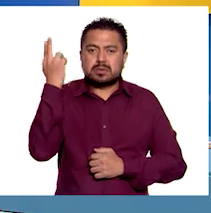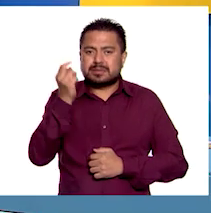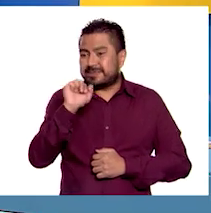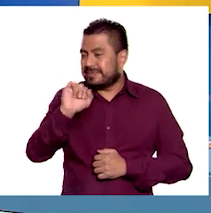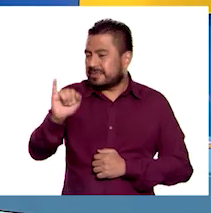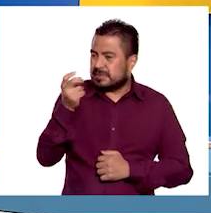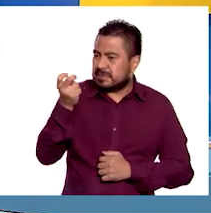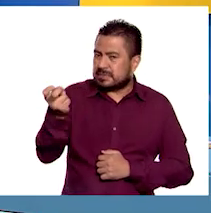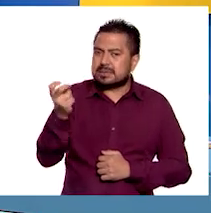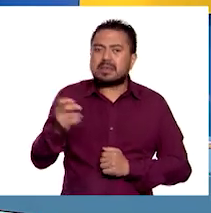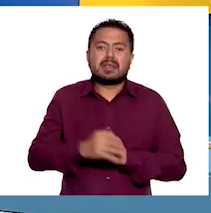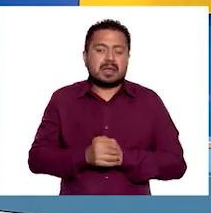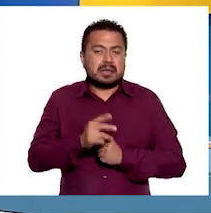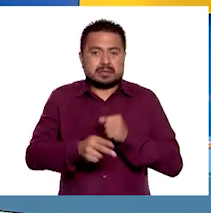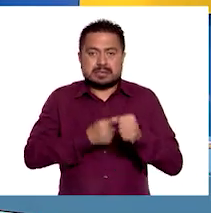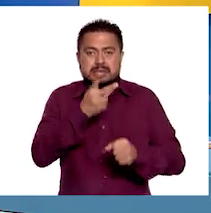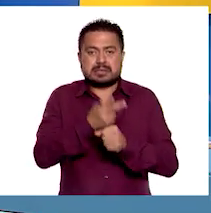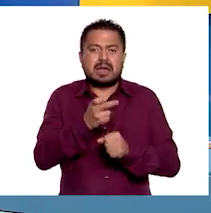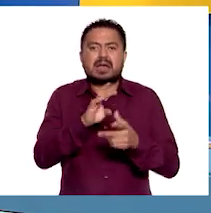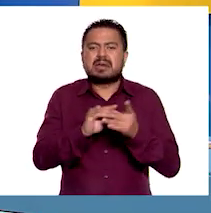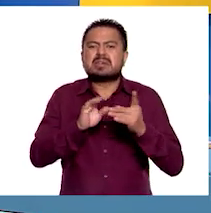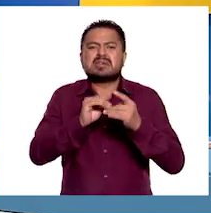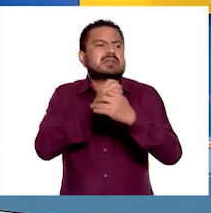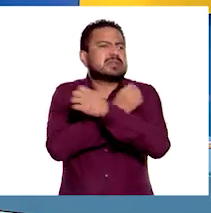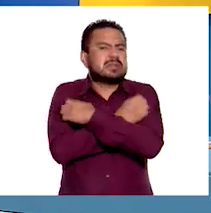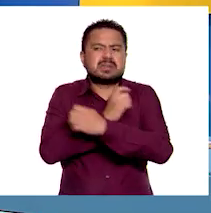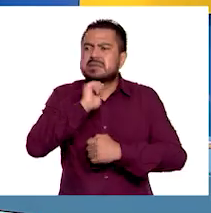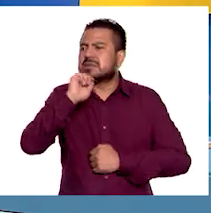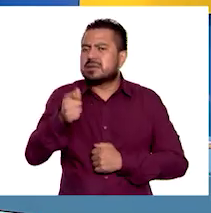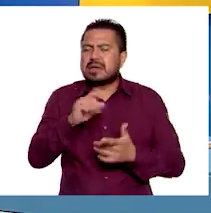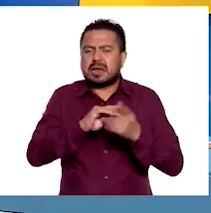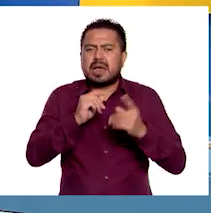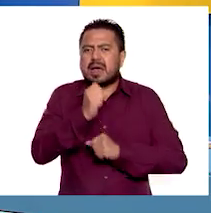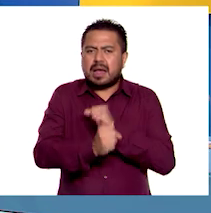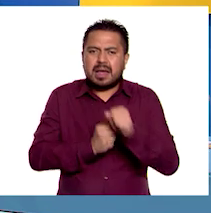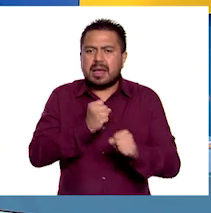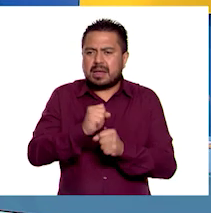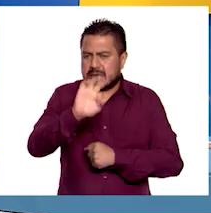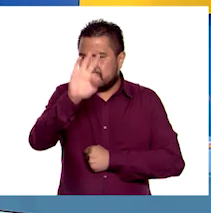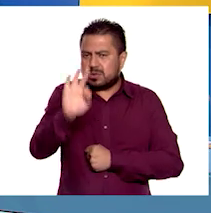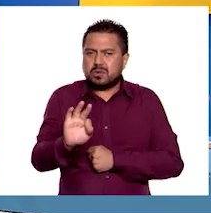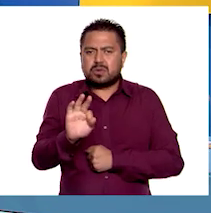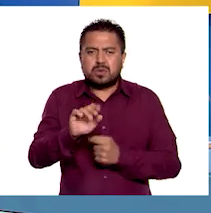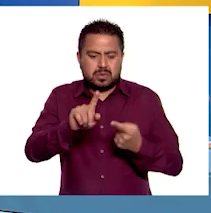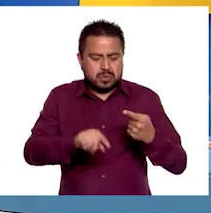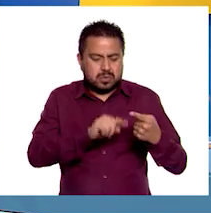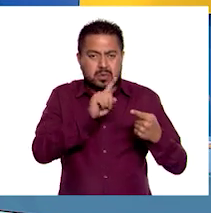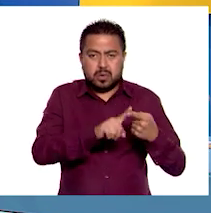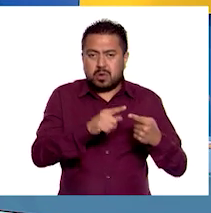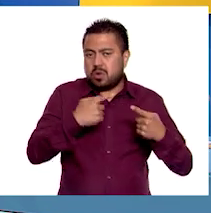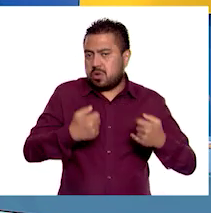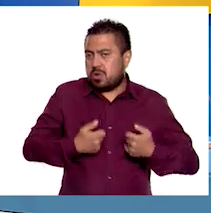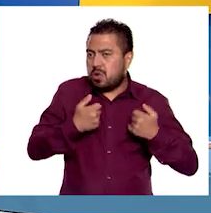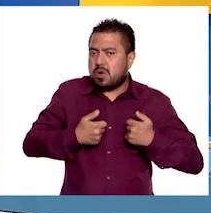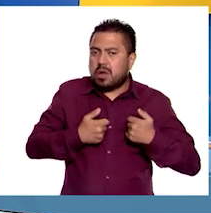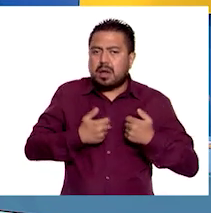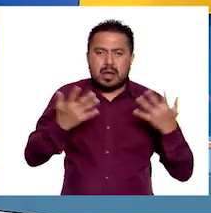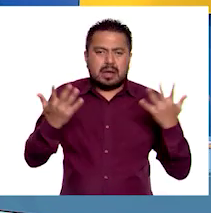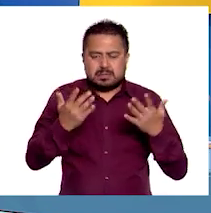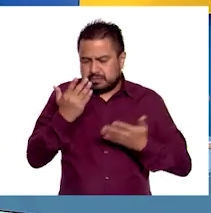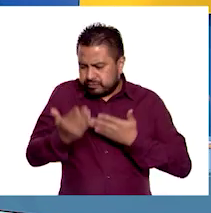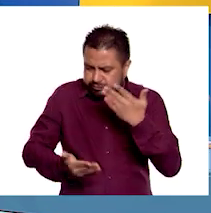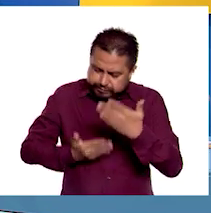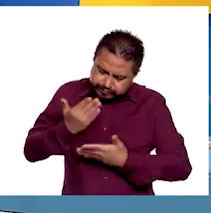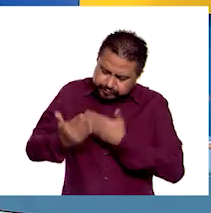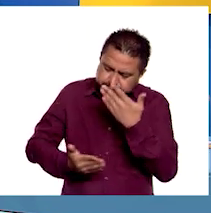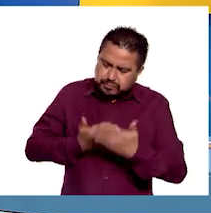Así es. Y el segundo indicador educativo se refiere a los años promedio en que una o un joven realiza estudios.